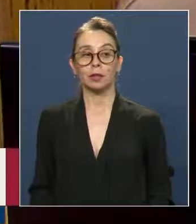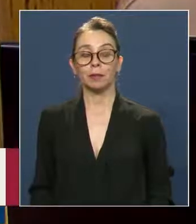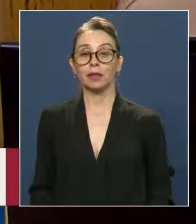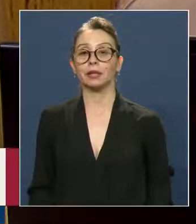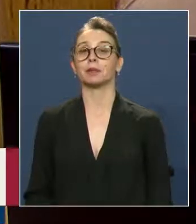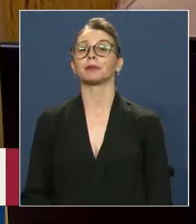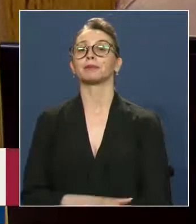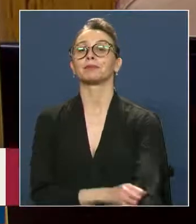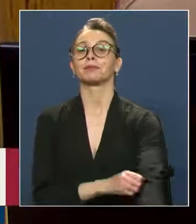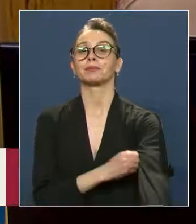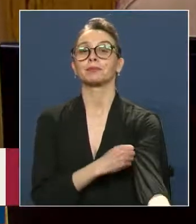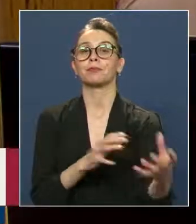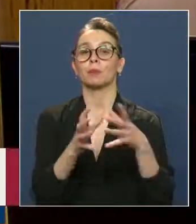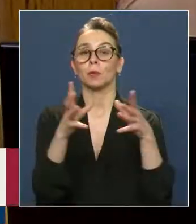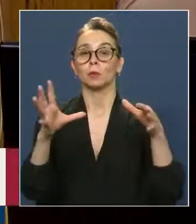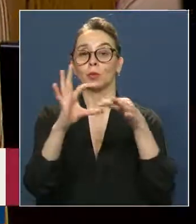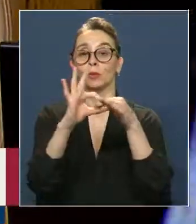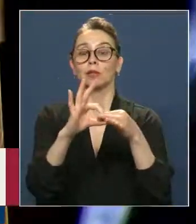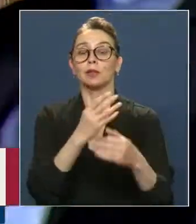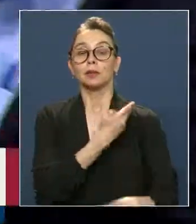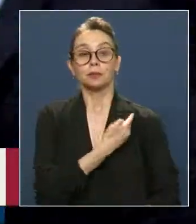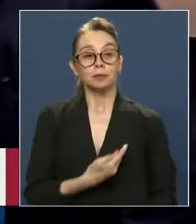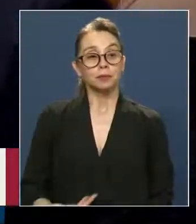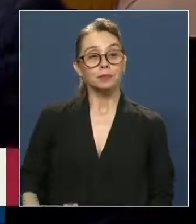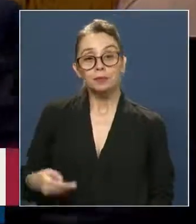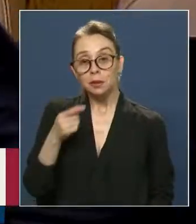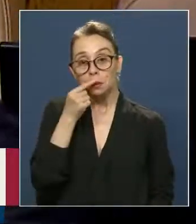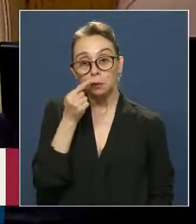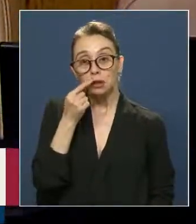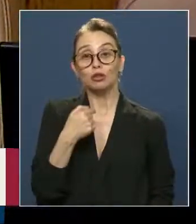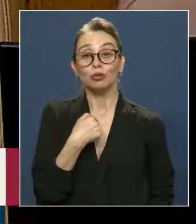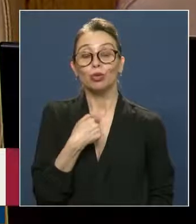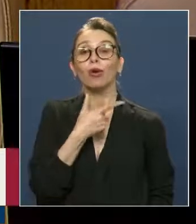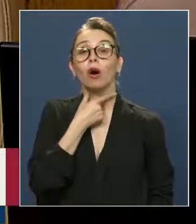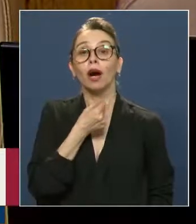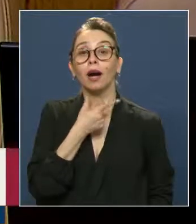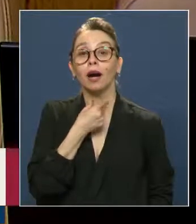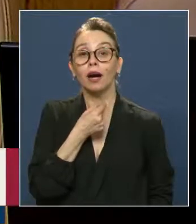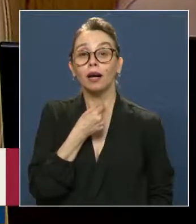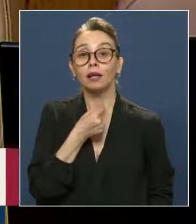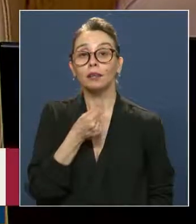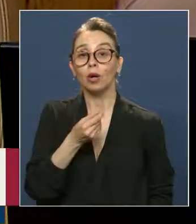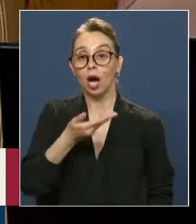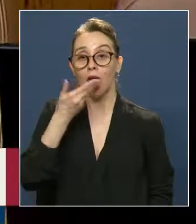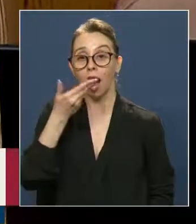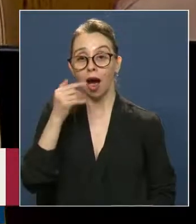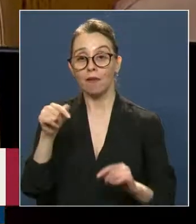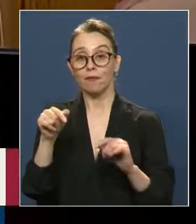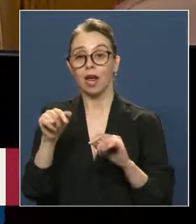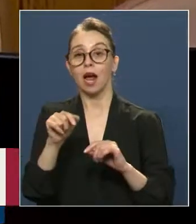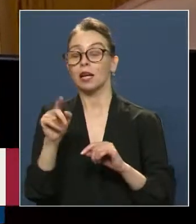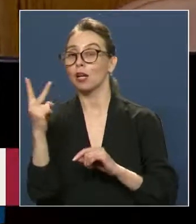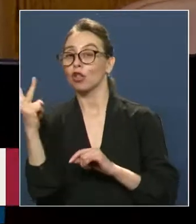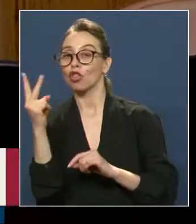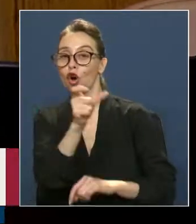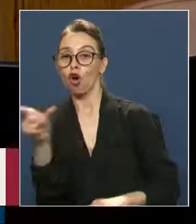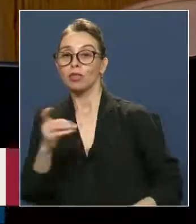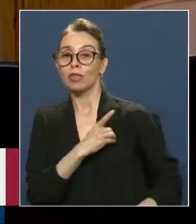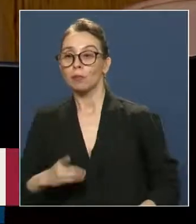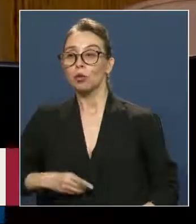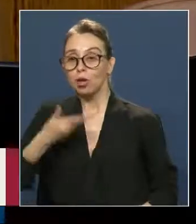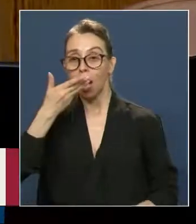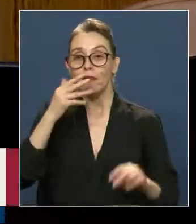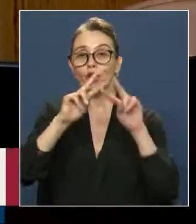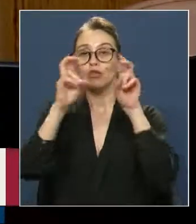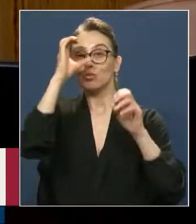Muchas gracias, presidente. Efectivamente, yo quisiera también tocar, como se ha hablado en tus últimas dos palabras, el tema del